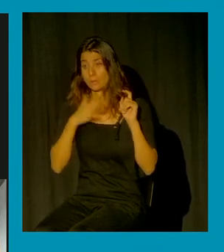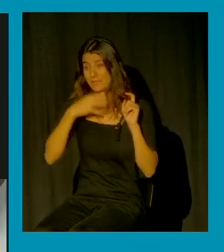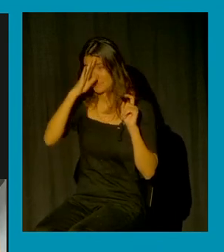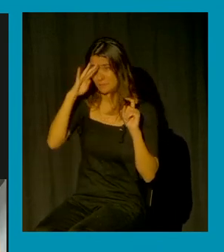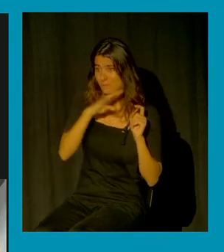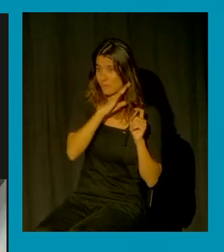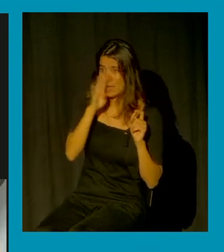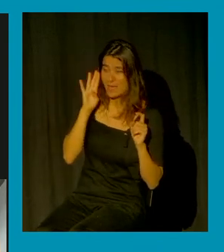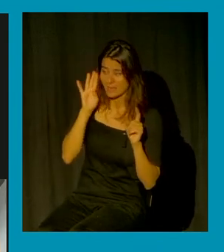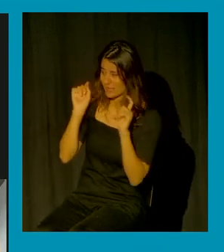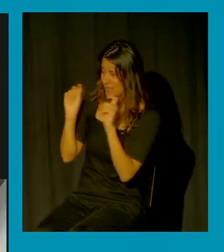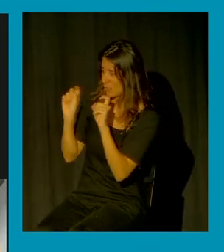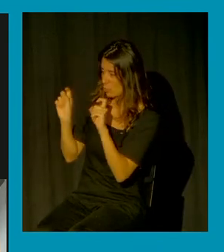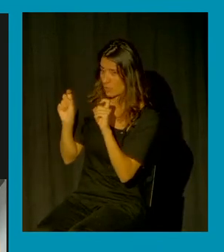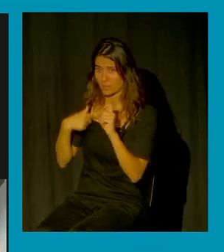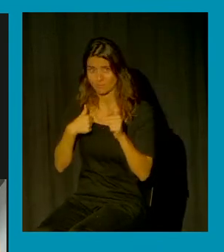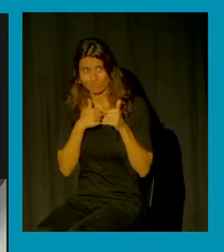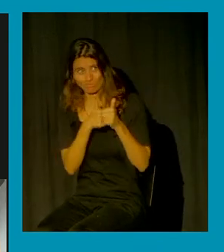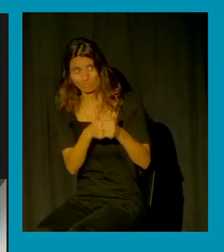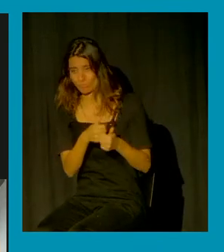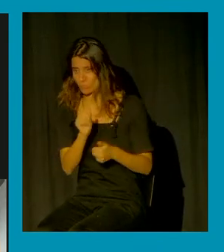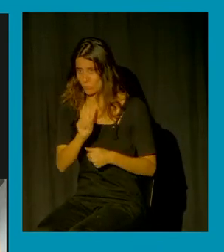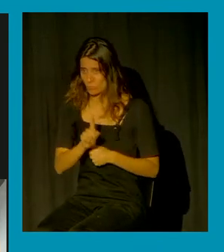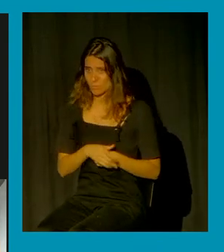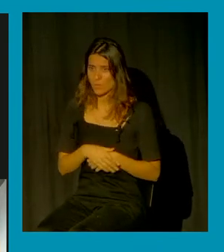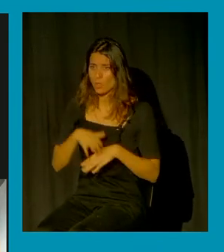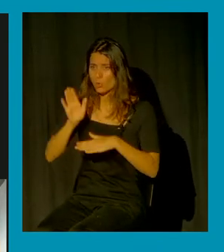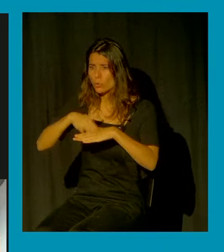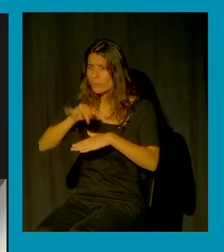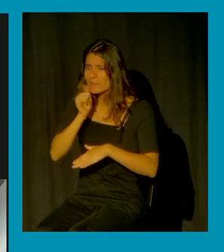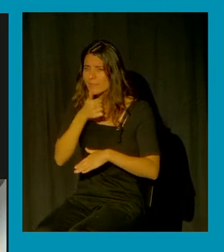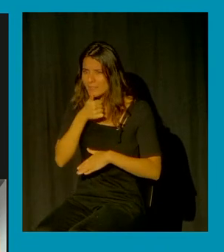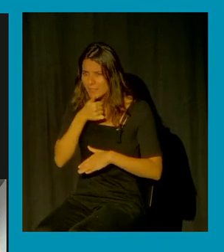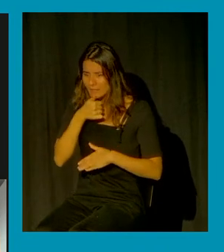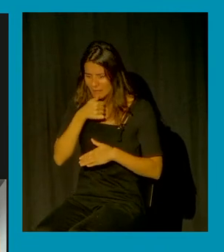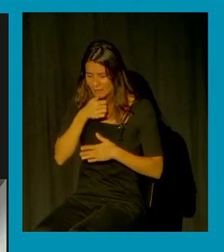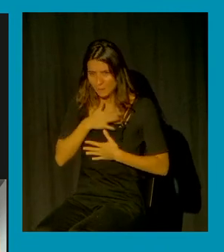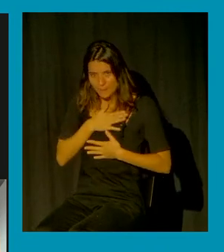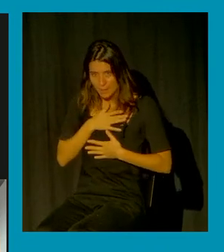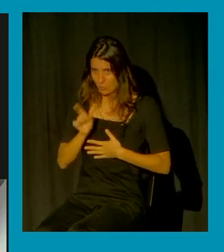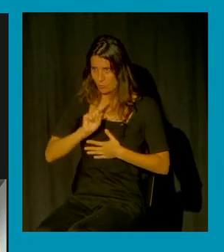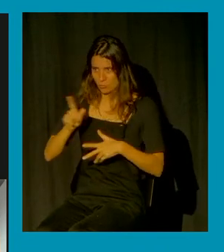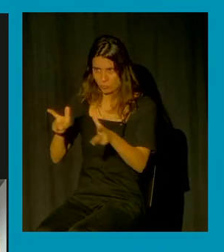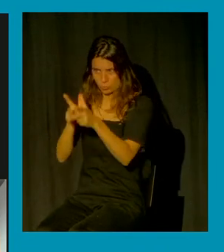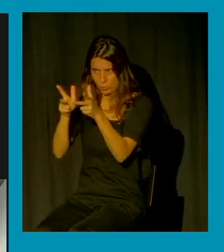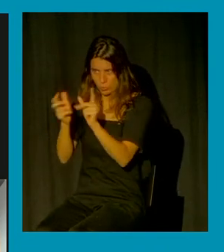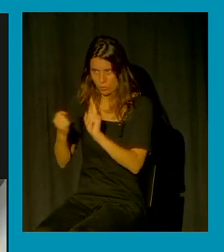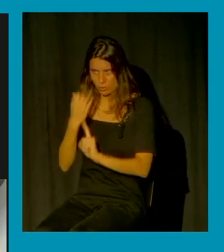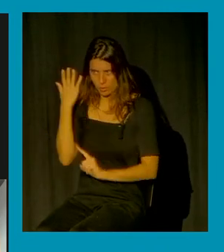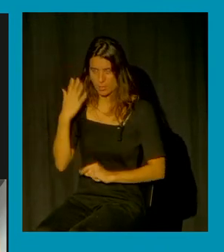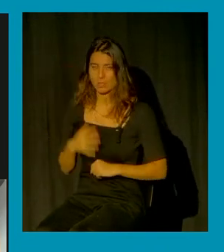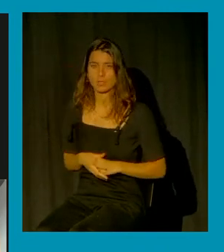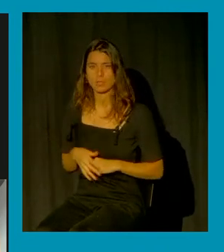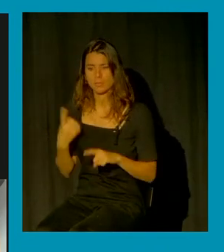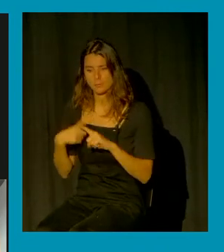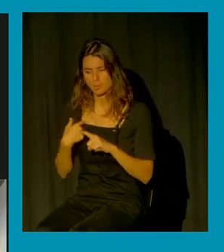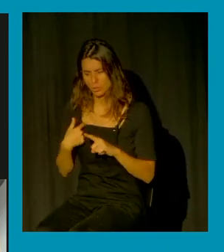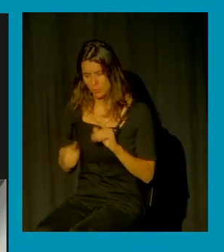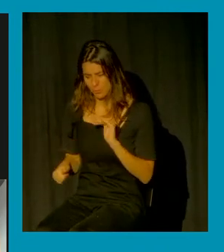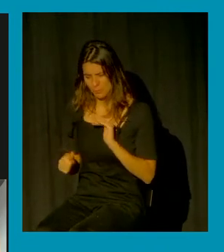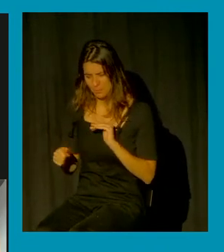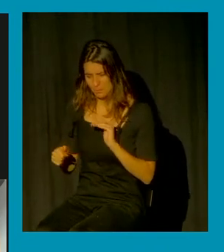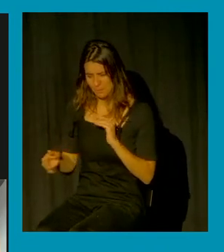¿de quién es esta culpabilidad? esta culpabilidad es social no es de ella ¿no? en un momento en el que has sido víctima de una agresión múltiple